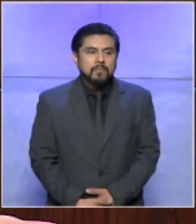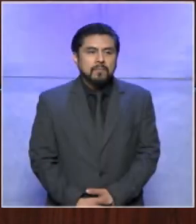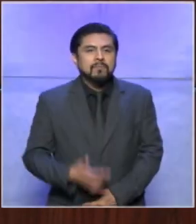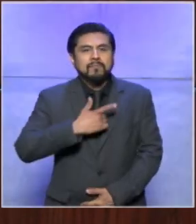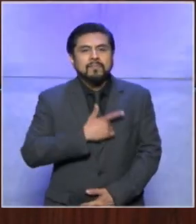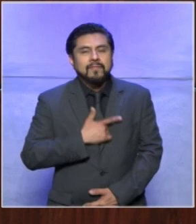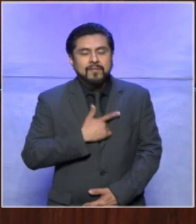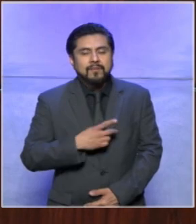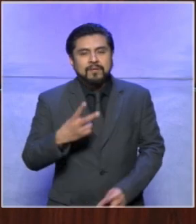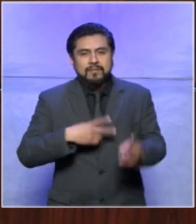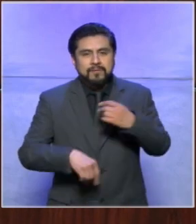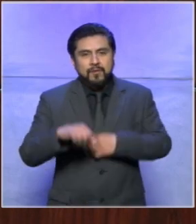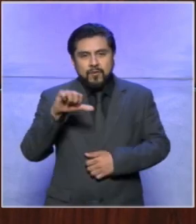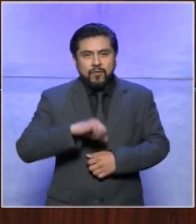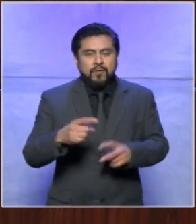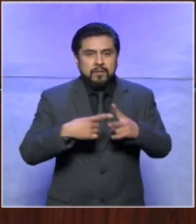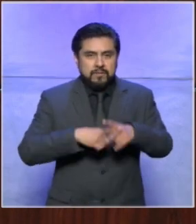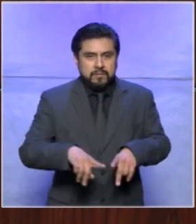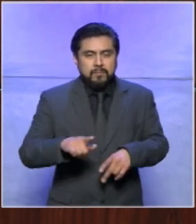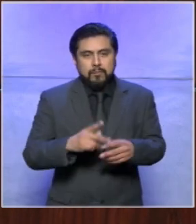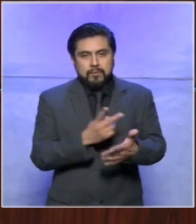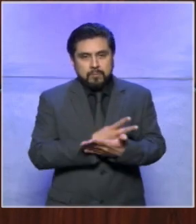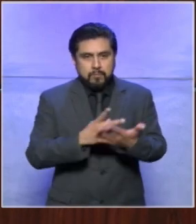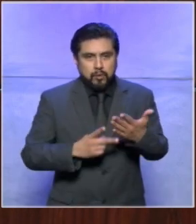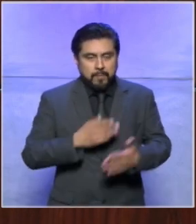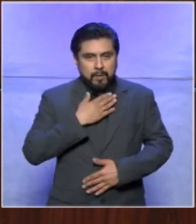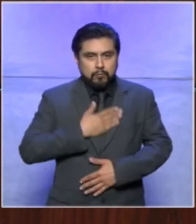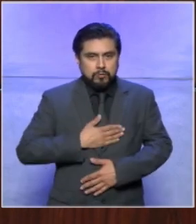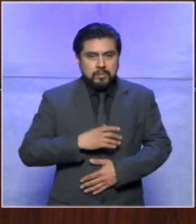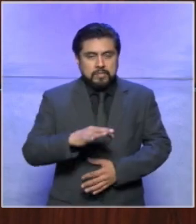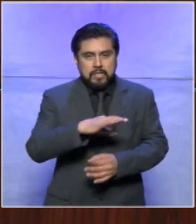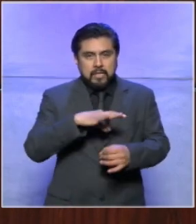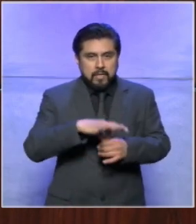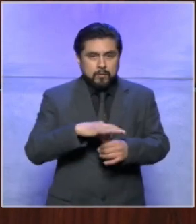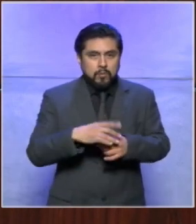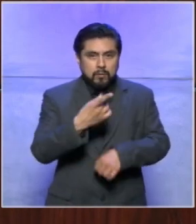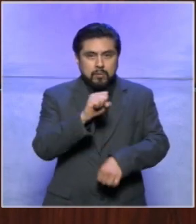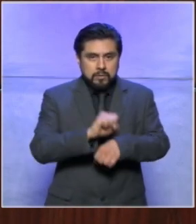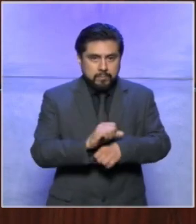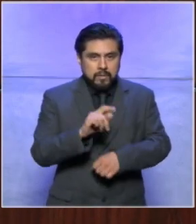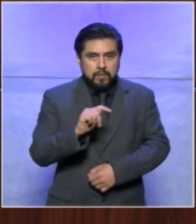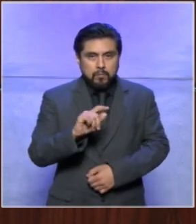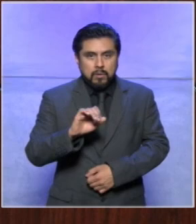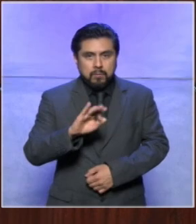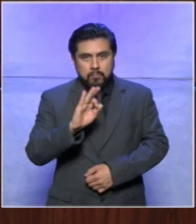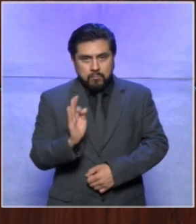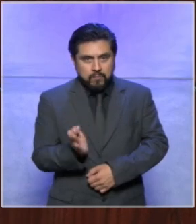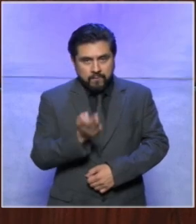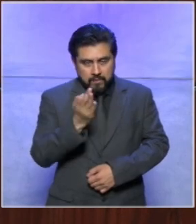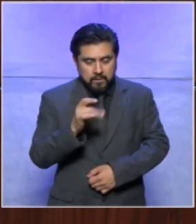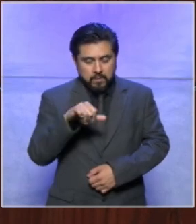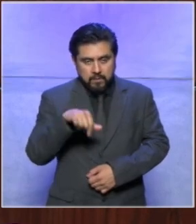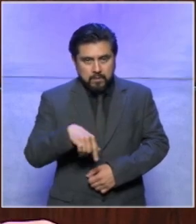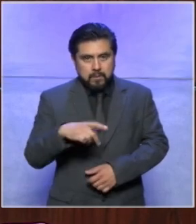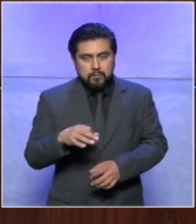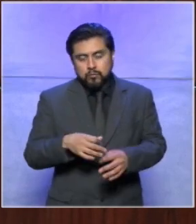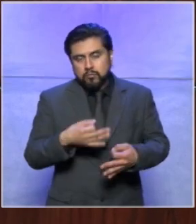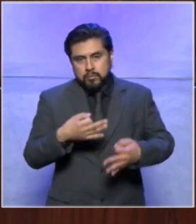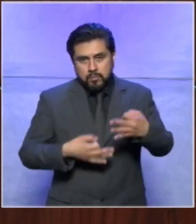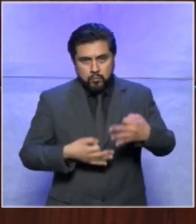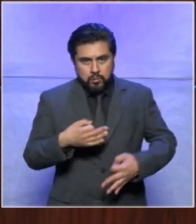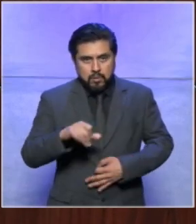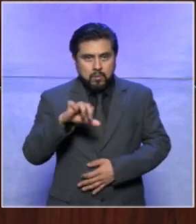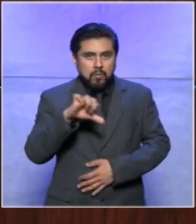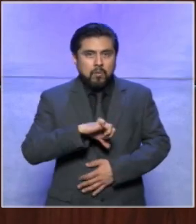que nos acompañe en este programa de justicia electoral a la semana un programa del tribunal electoral del poder judicial de la